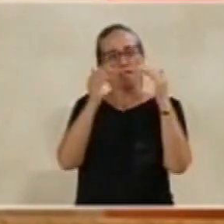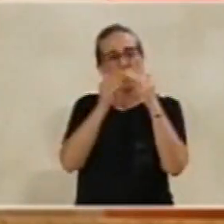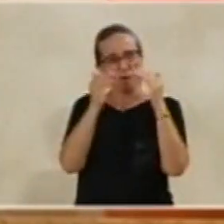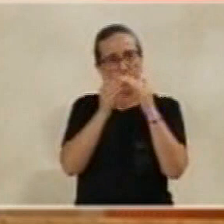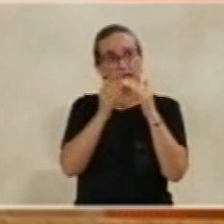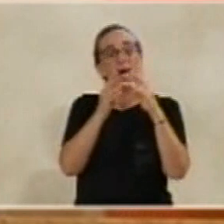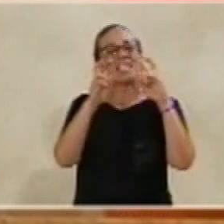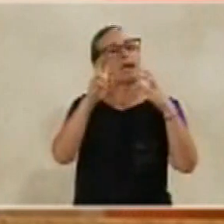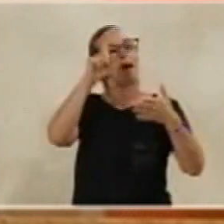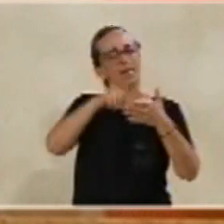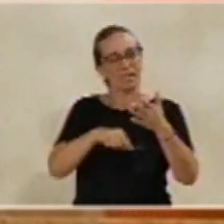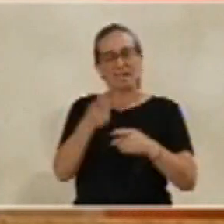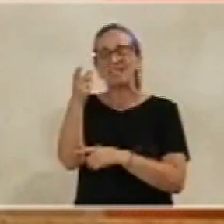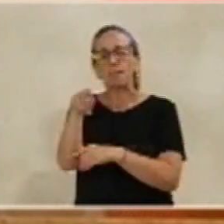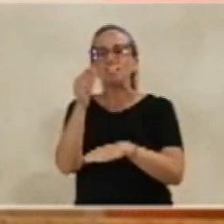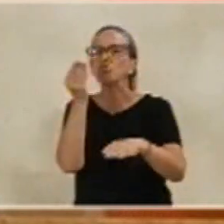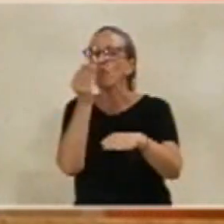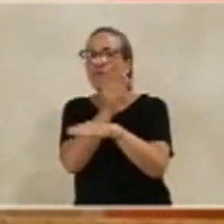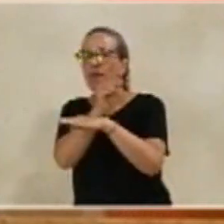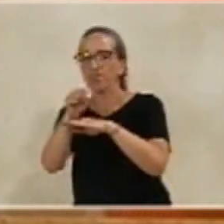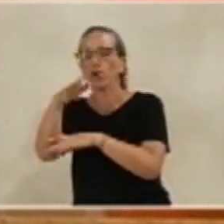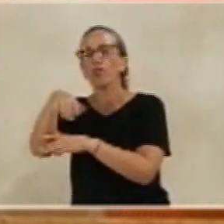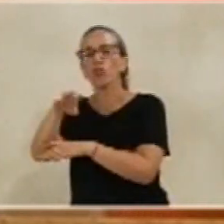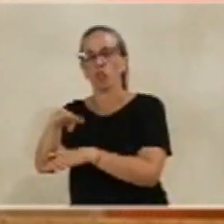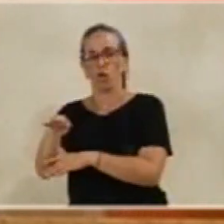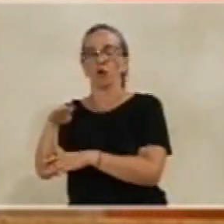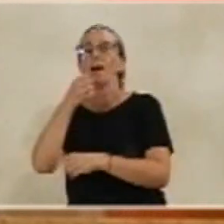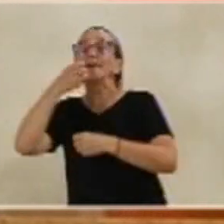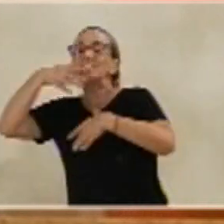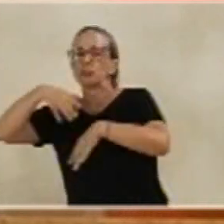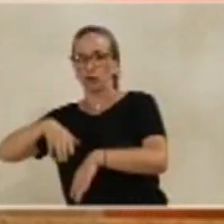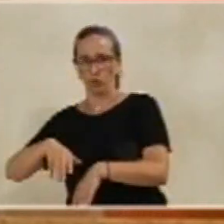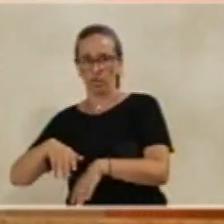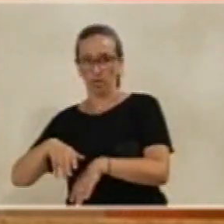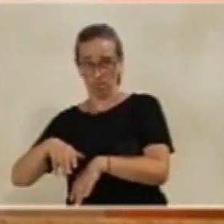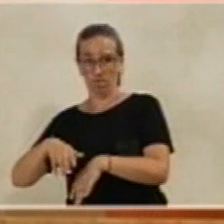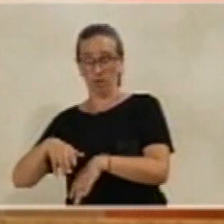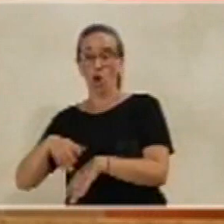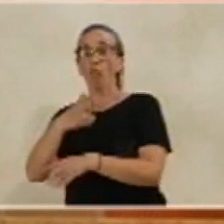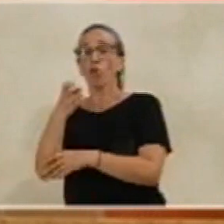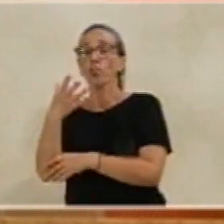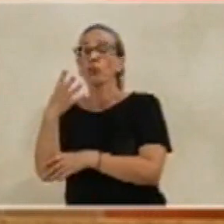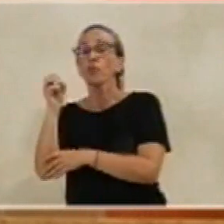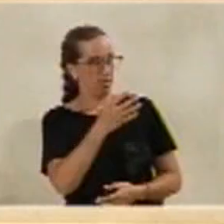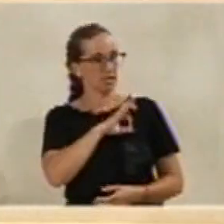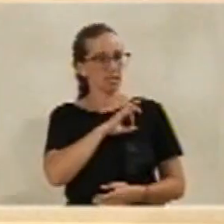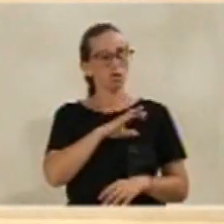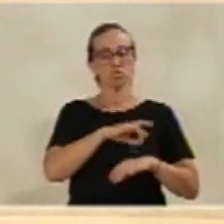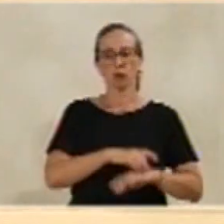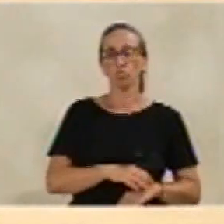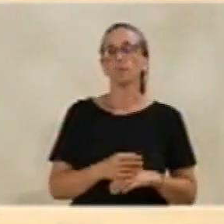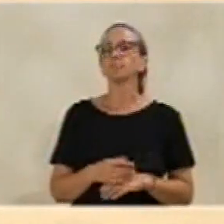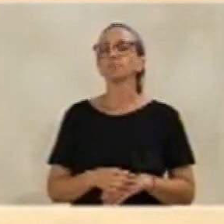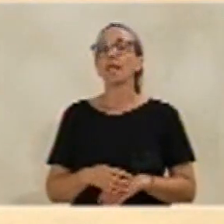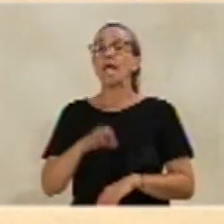subvenciones en el casco histórico. 250 euros a fondo perdido. Dígame usted qué más